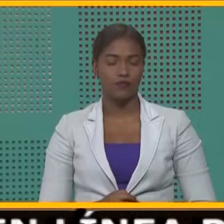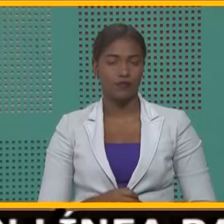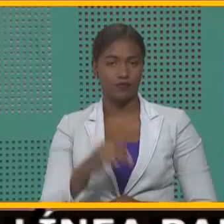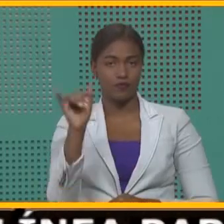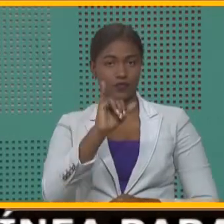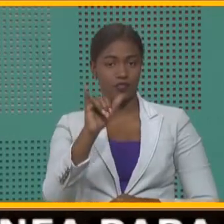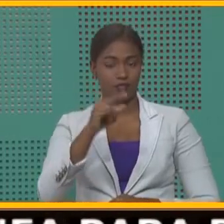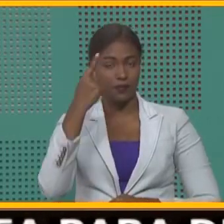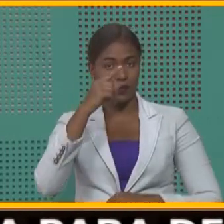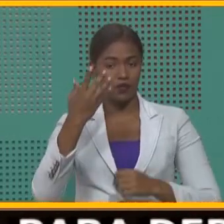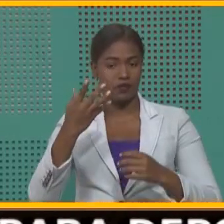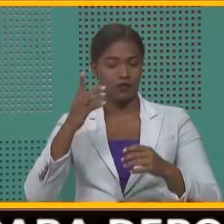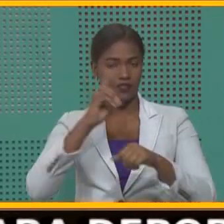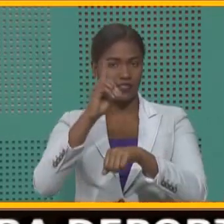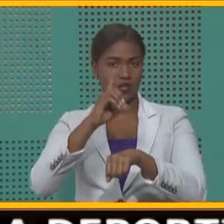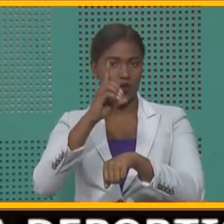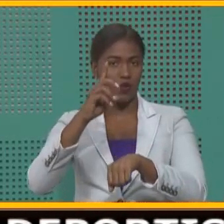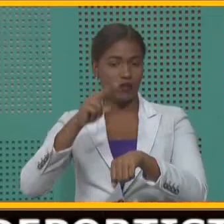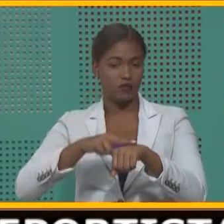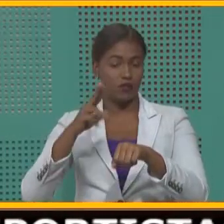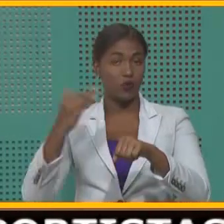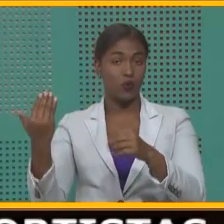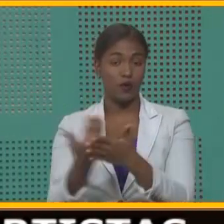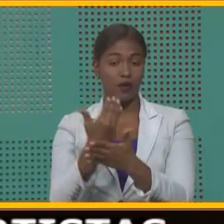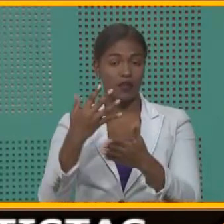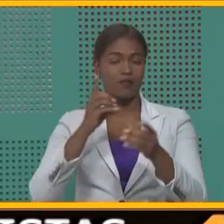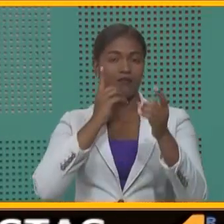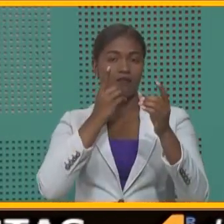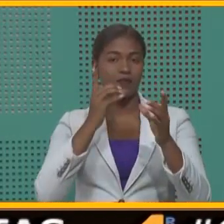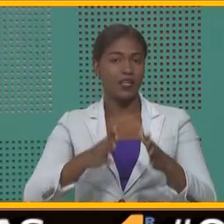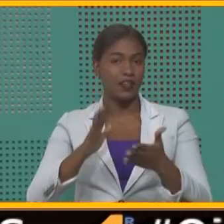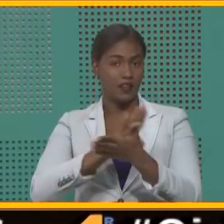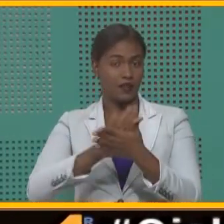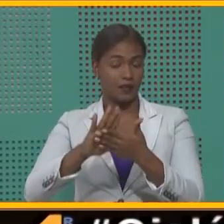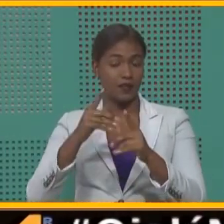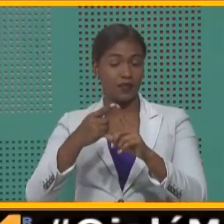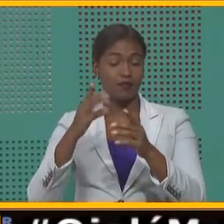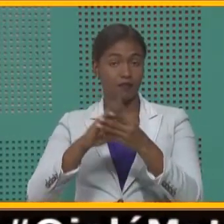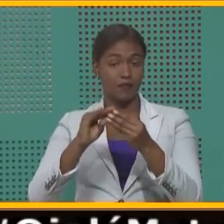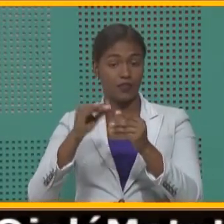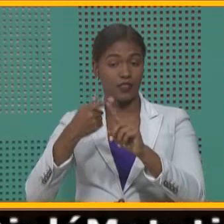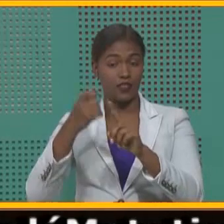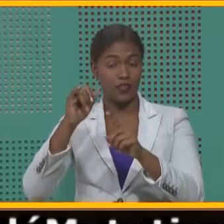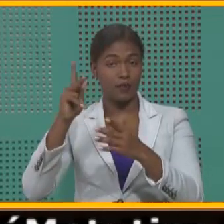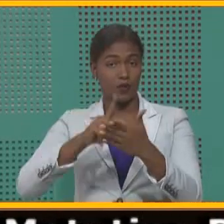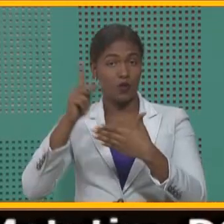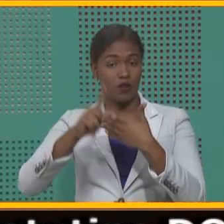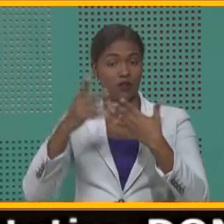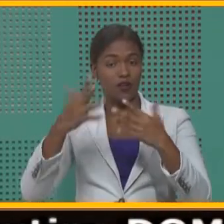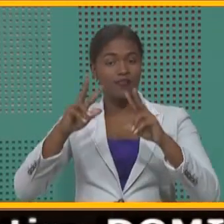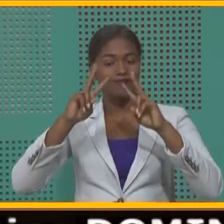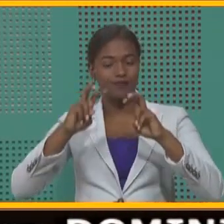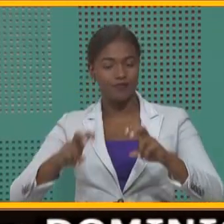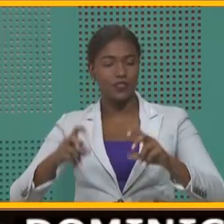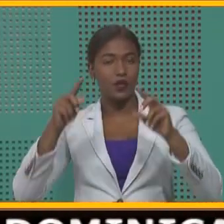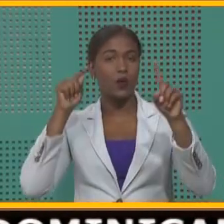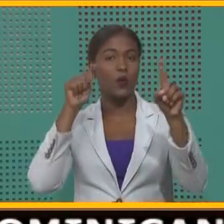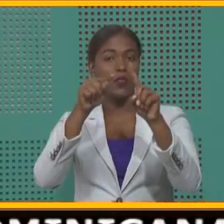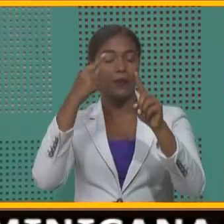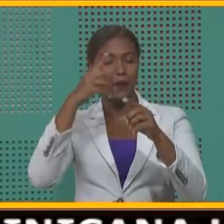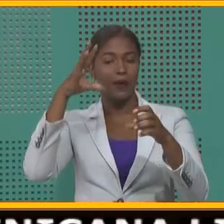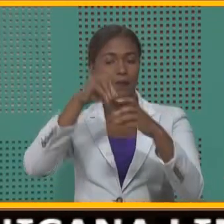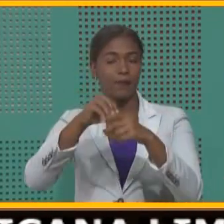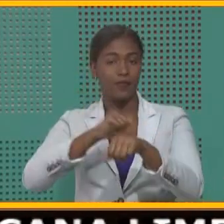Igualmente, Jorge Luis Bisonó, director ejecutivo de Dominicana Limpia, manifestó que desde ese programa ya se tiene un estudio sobre el Plan A a